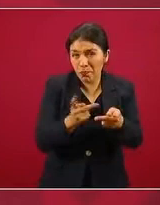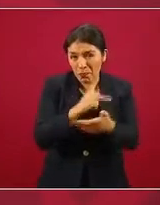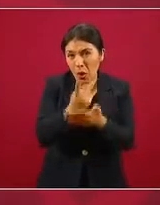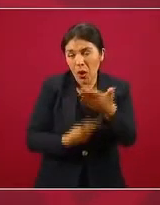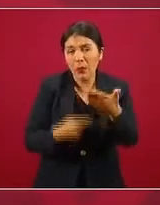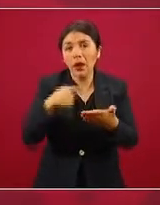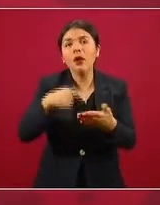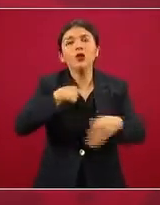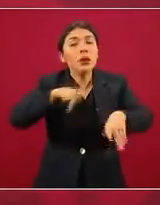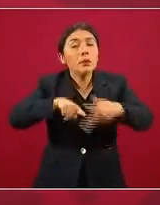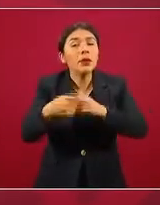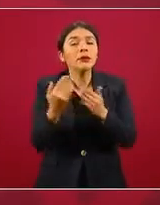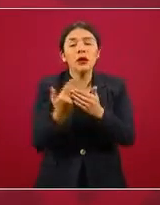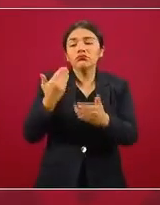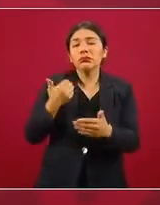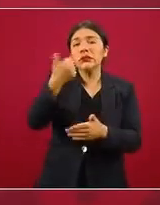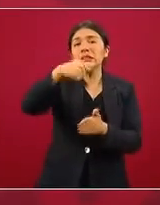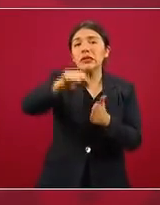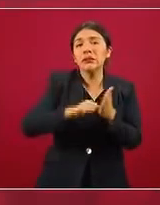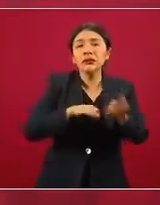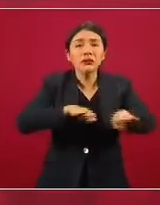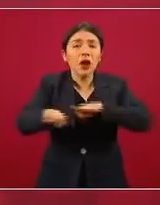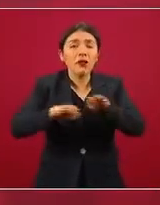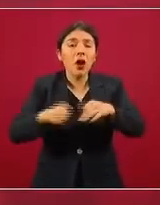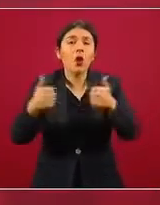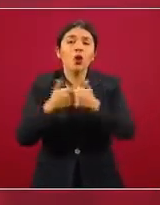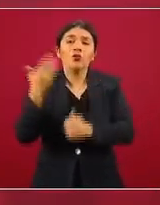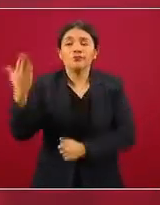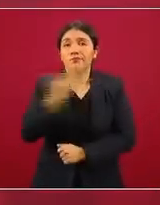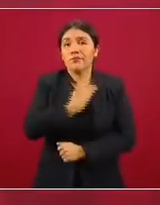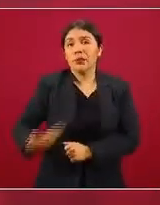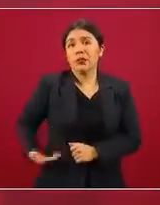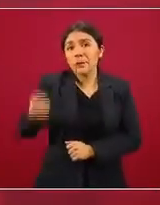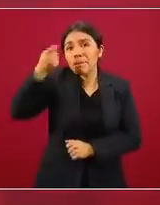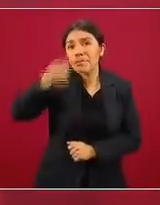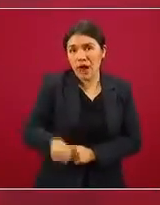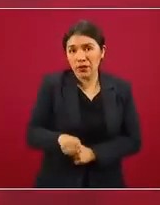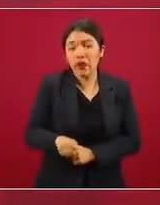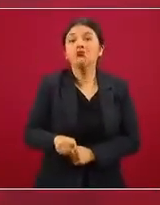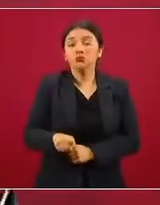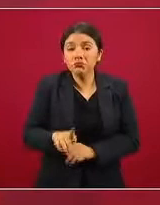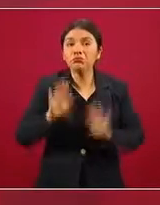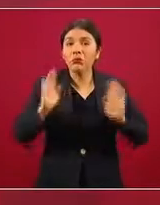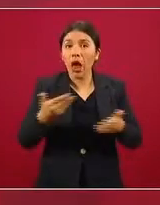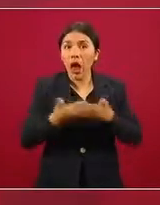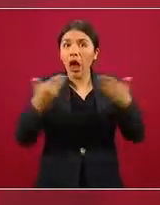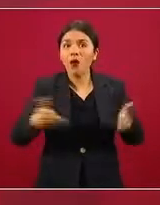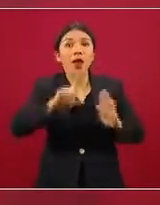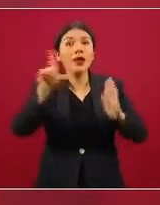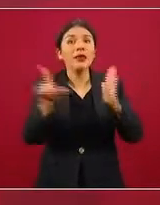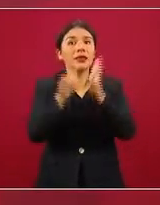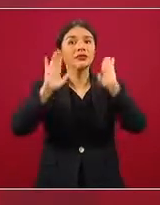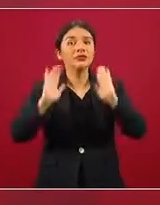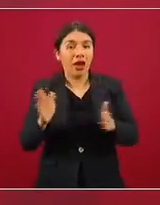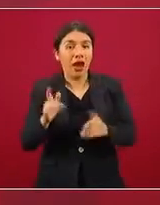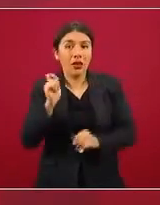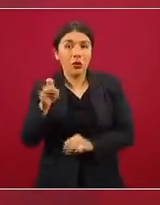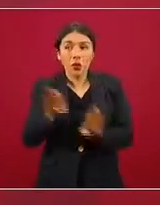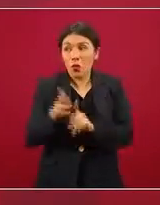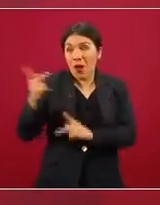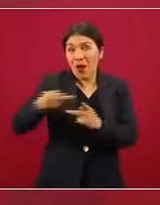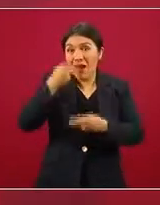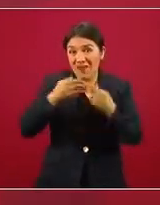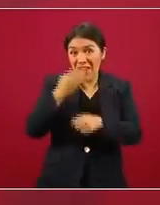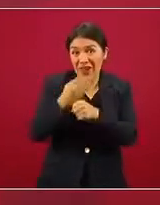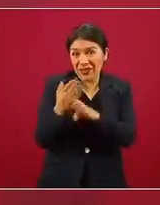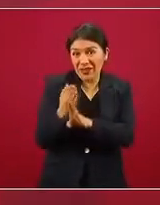empezamos a trabajar hace seis meses por instrucciones del señor presidente y que ahora ya lo tenemos listo y como él mismo